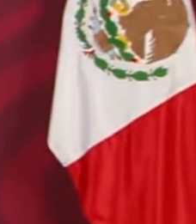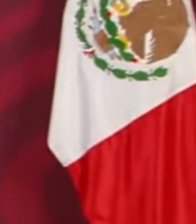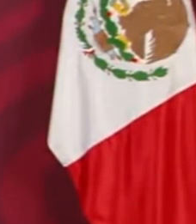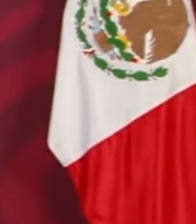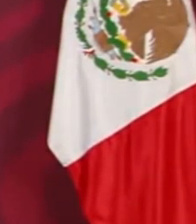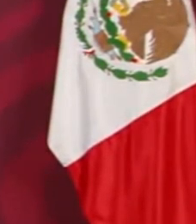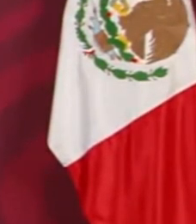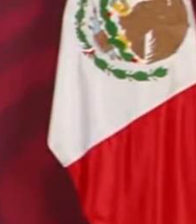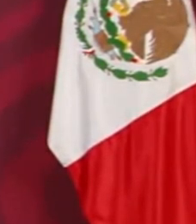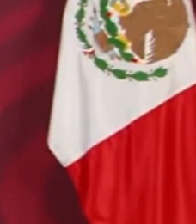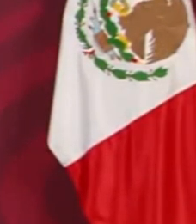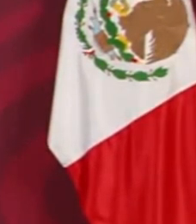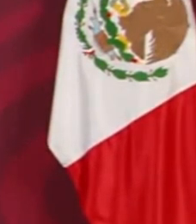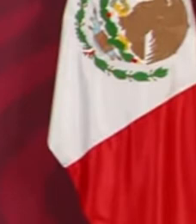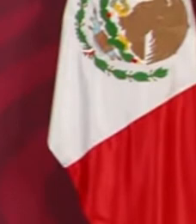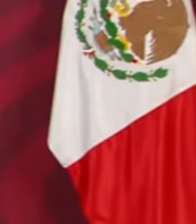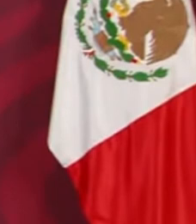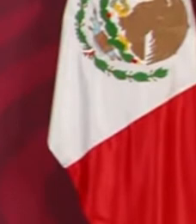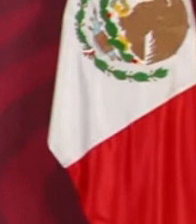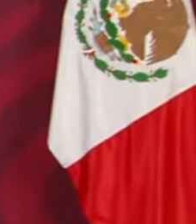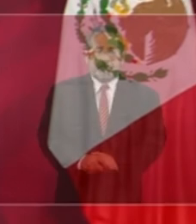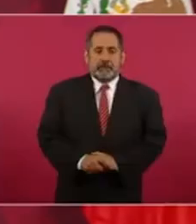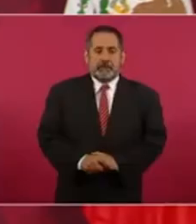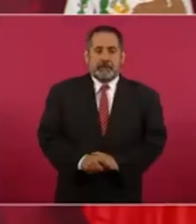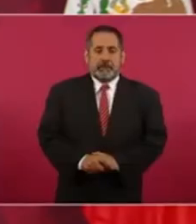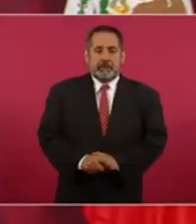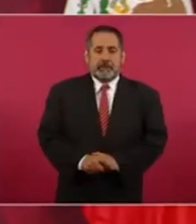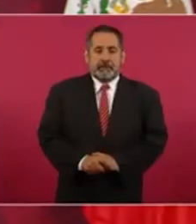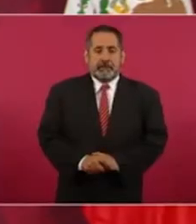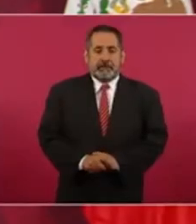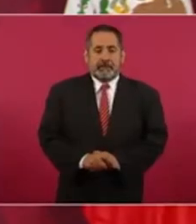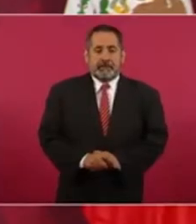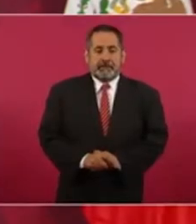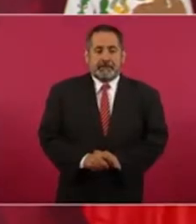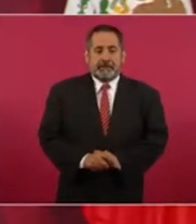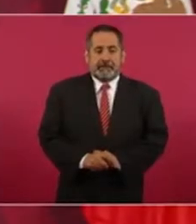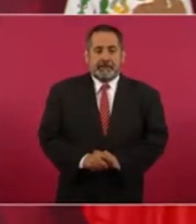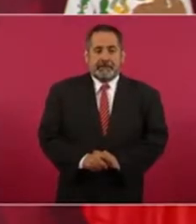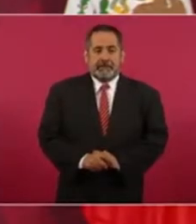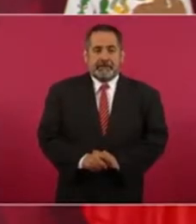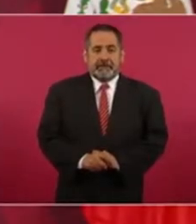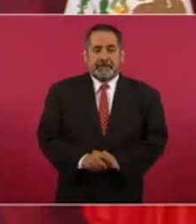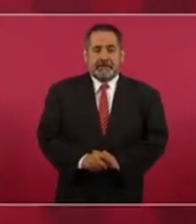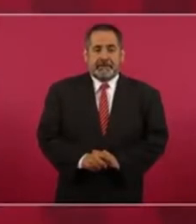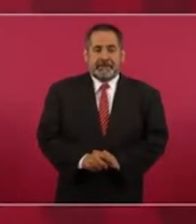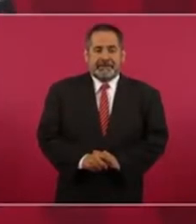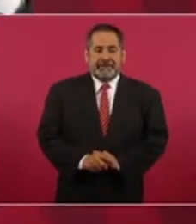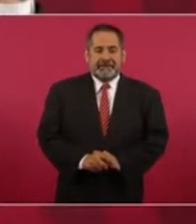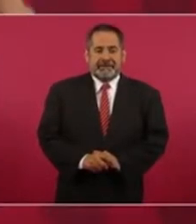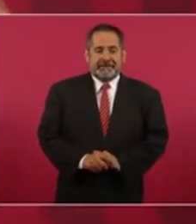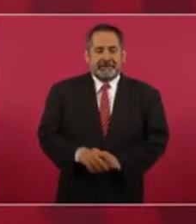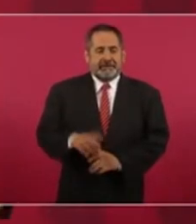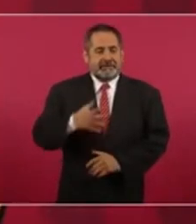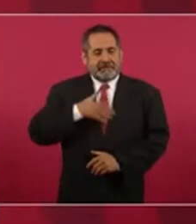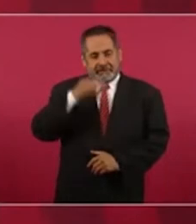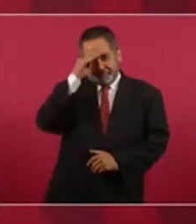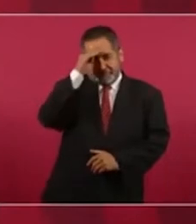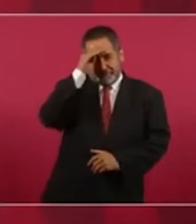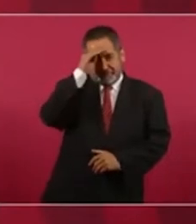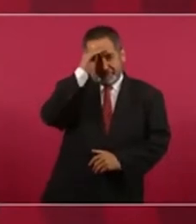niños y jóvenes y y yo pensando